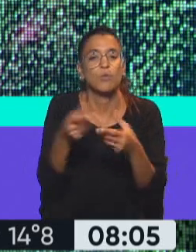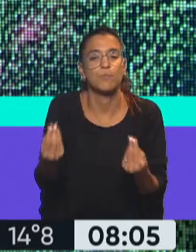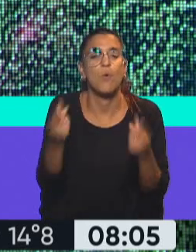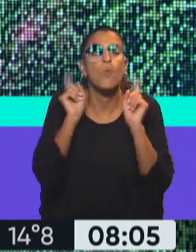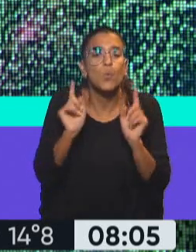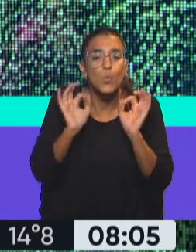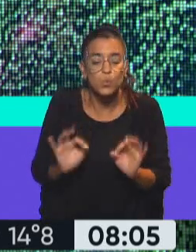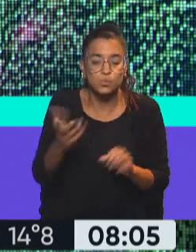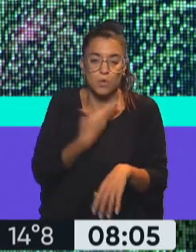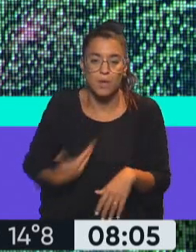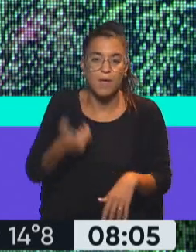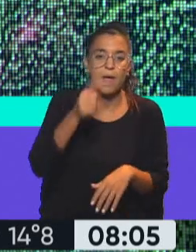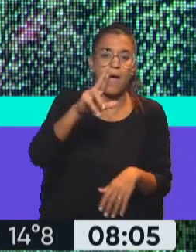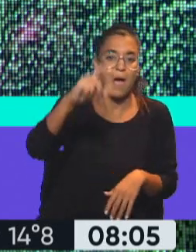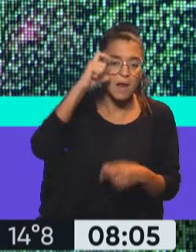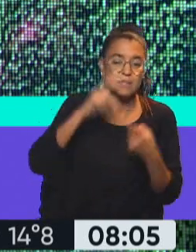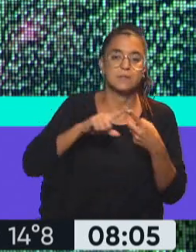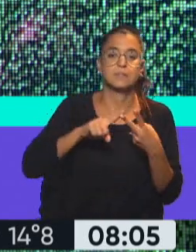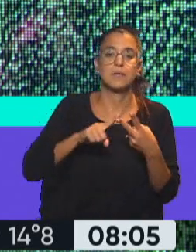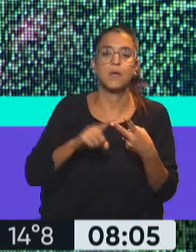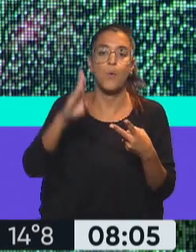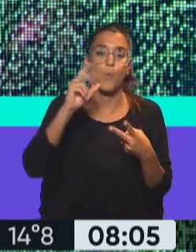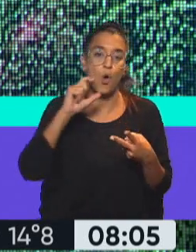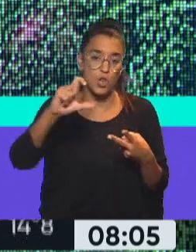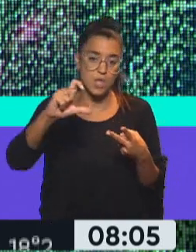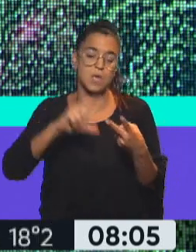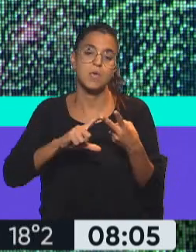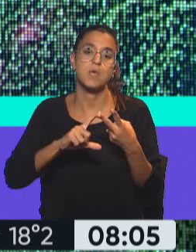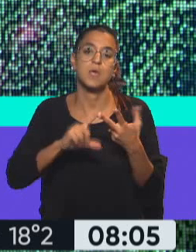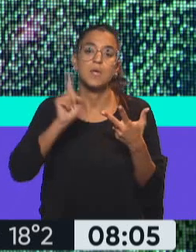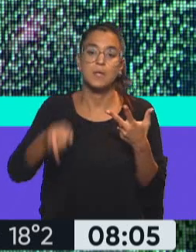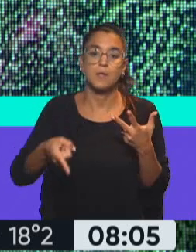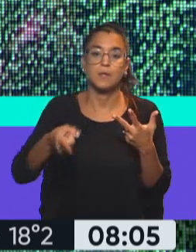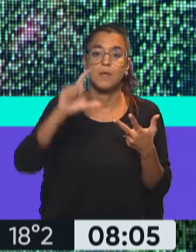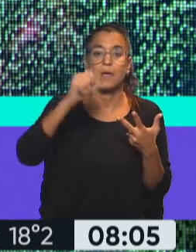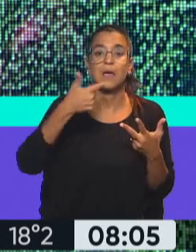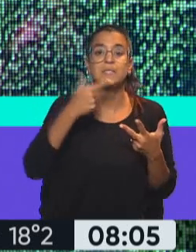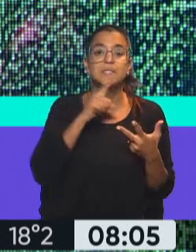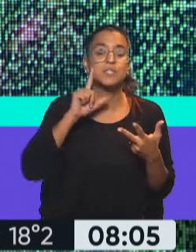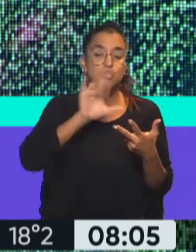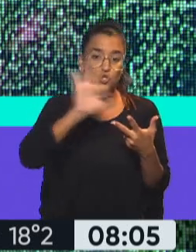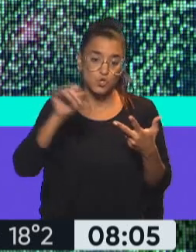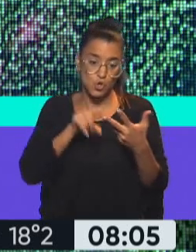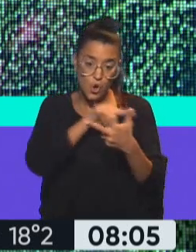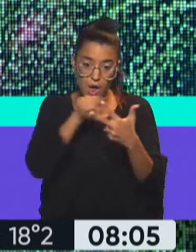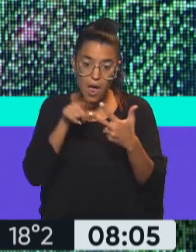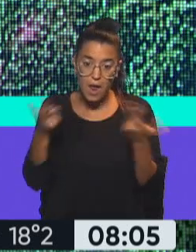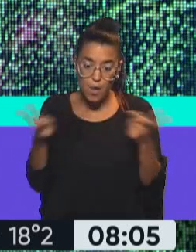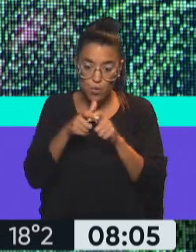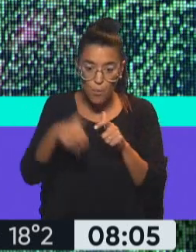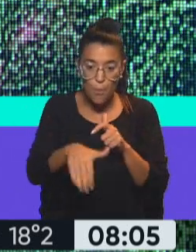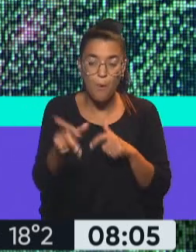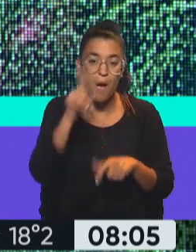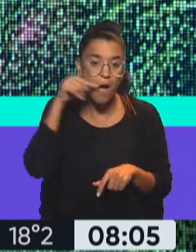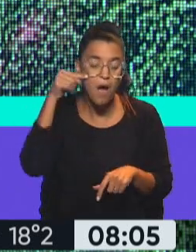estos presidentes que nombraste, con Luis Arce, con Gabriel Boric mismo también, y con Pedro Castillo. Y bueno, tienen por delante